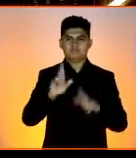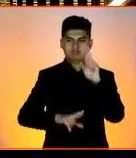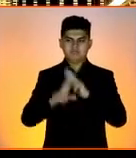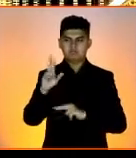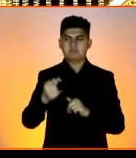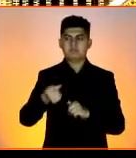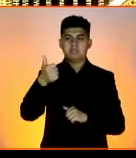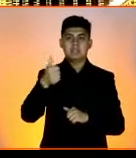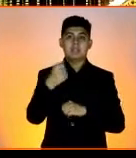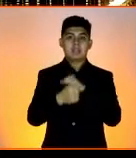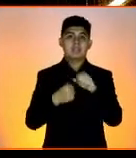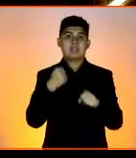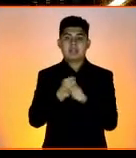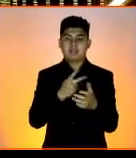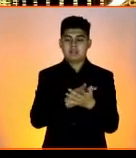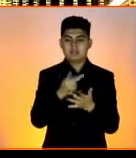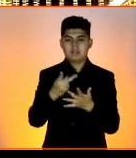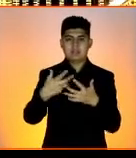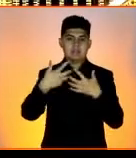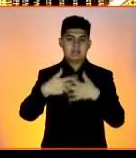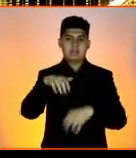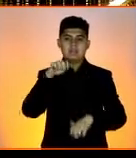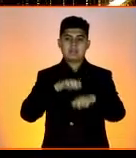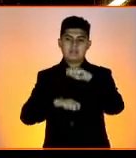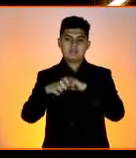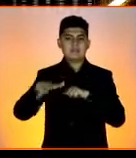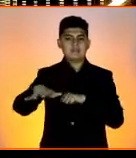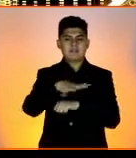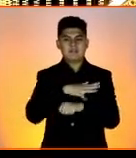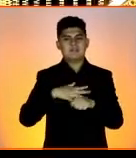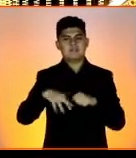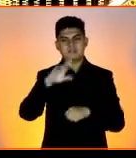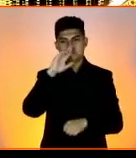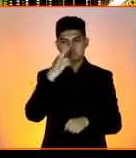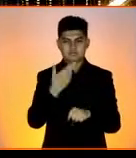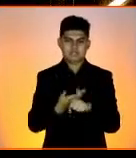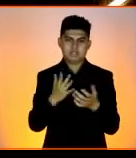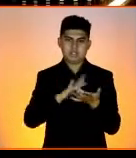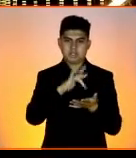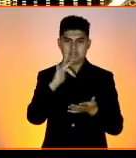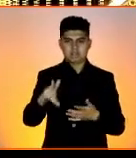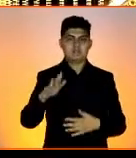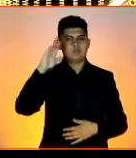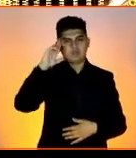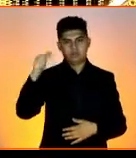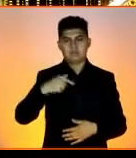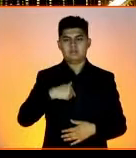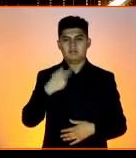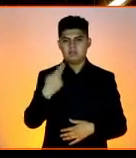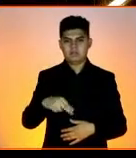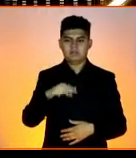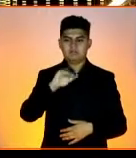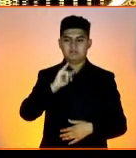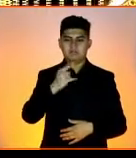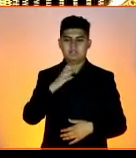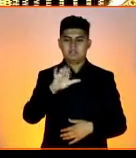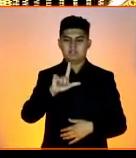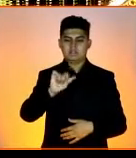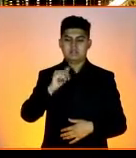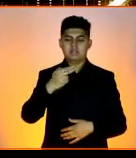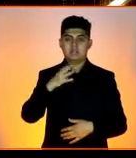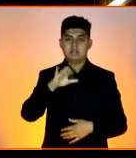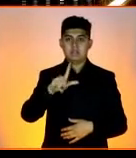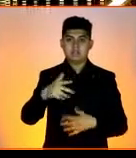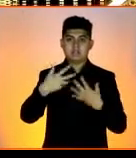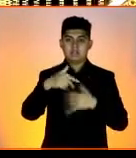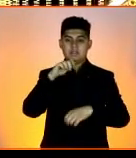obtención del distintivo de Empresa Socialmente Responsable. Mil gracias. Hola, mi nombre es Miguel Ángel Castillas en Puarteca, de la